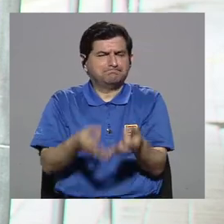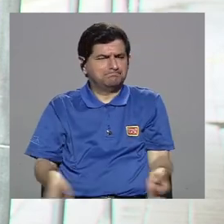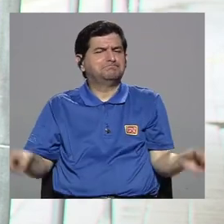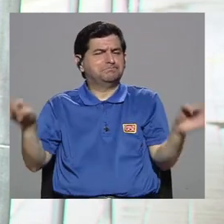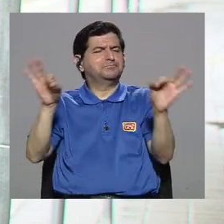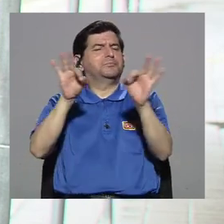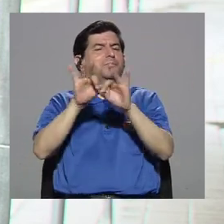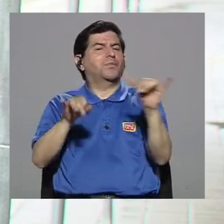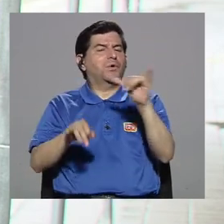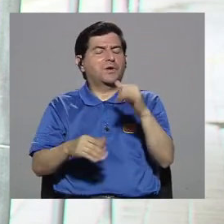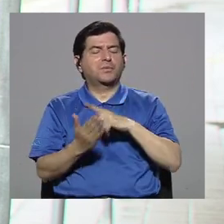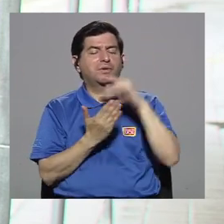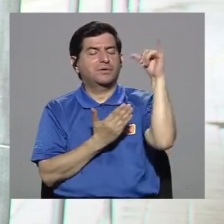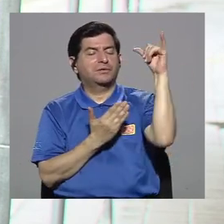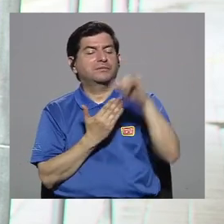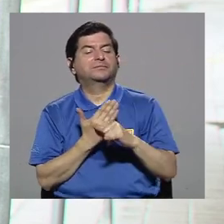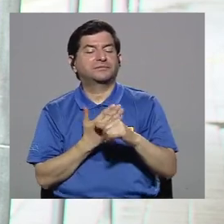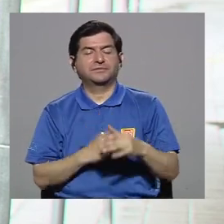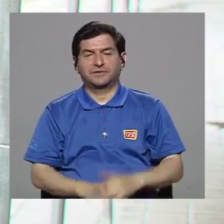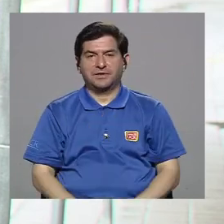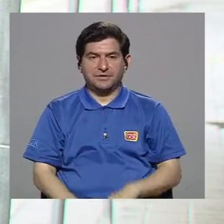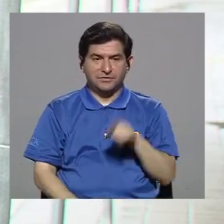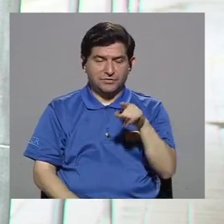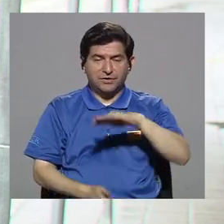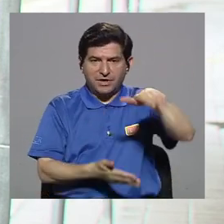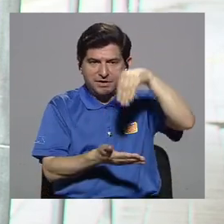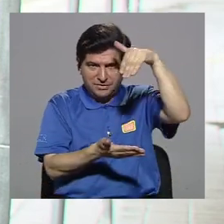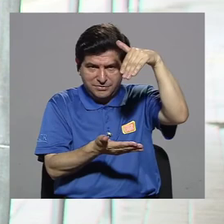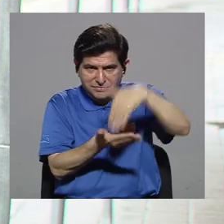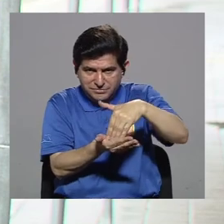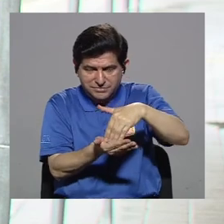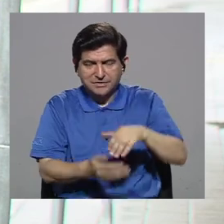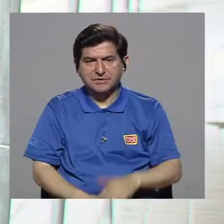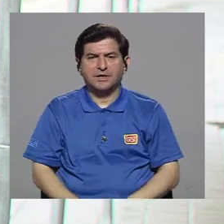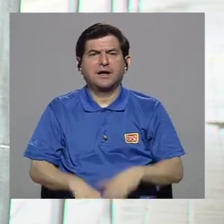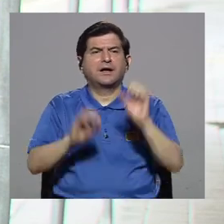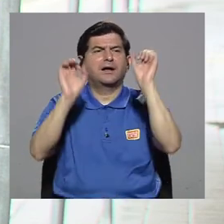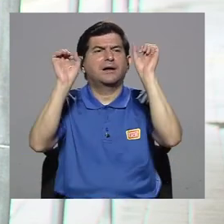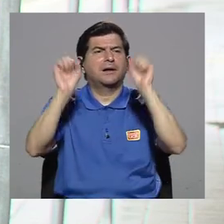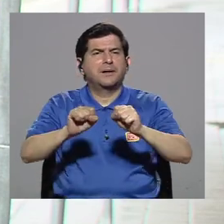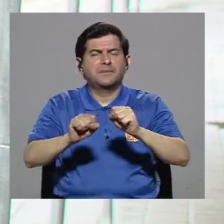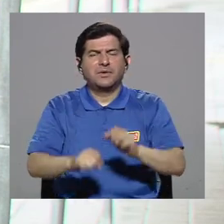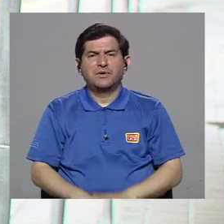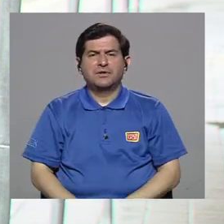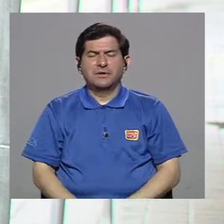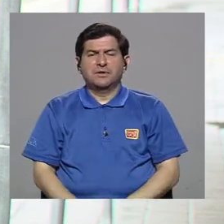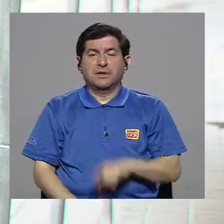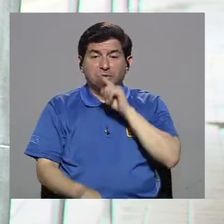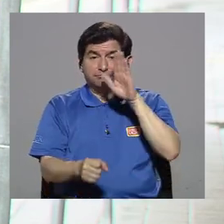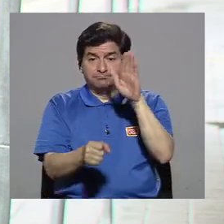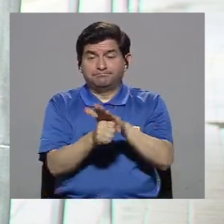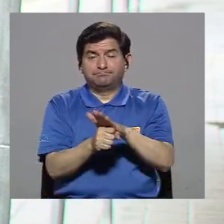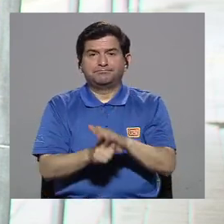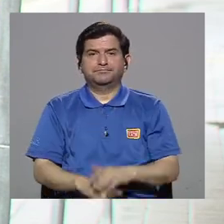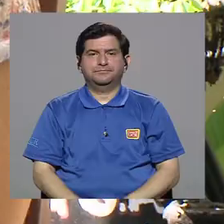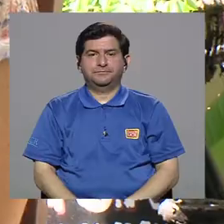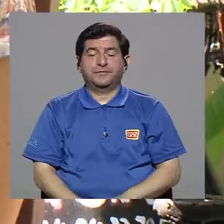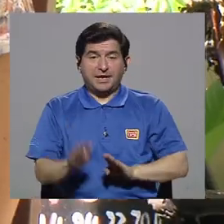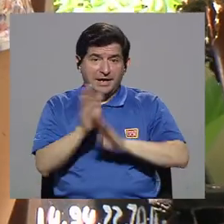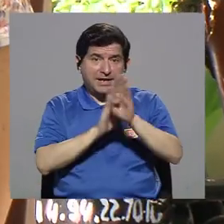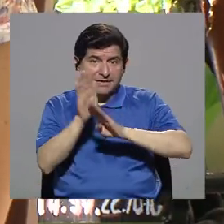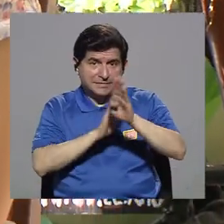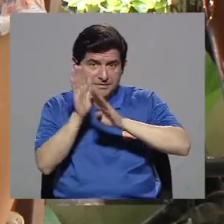también en estos proyectos que es central para poder llevarlos a cabo, desarrollarlos.